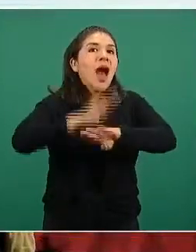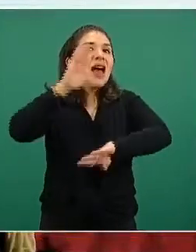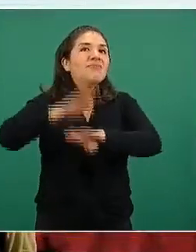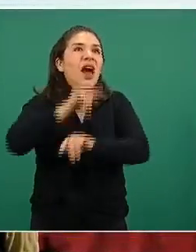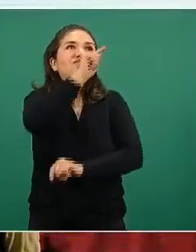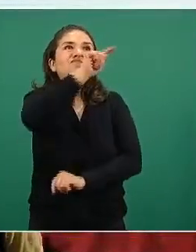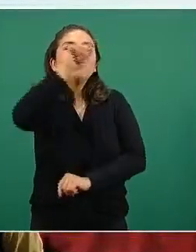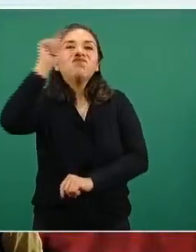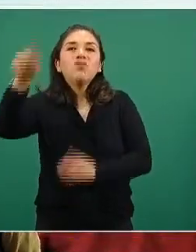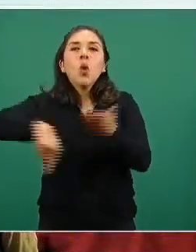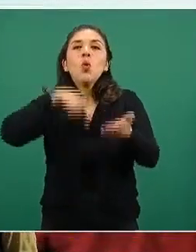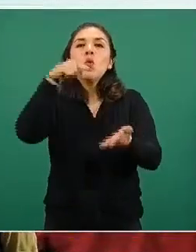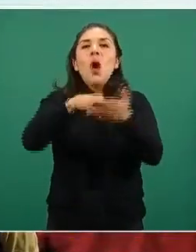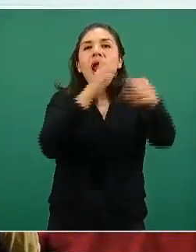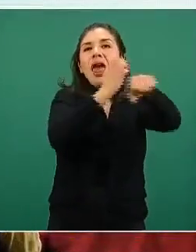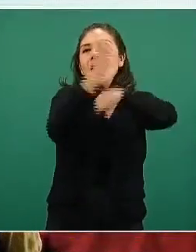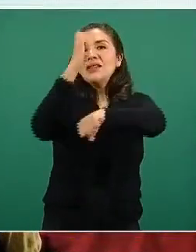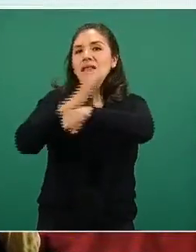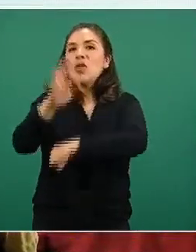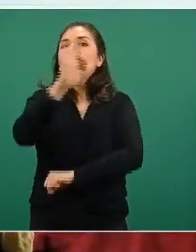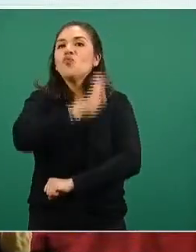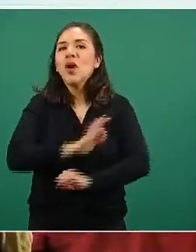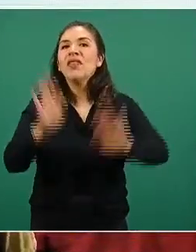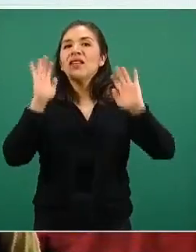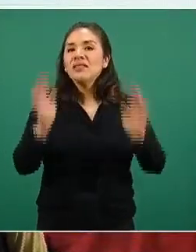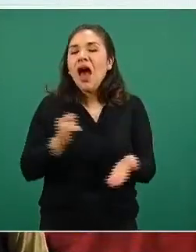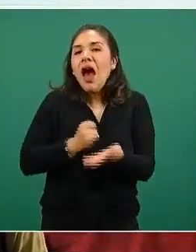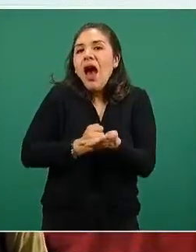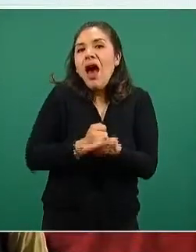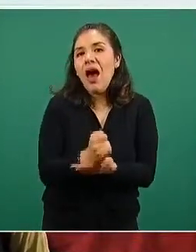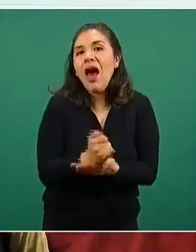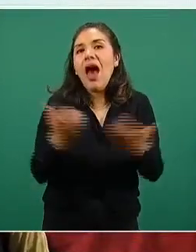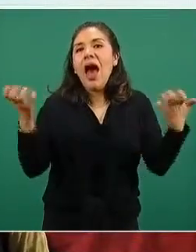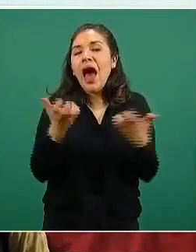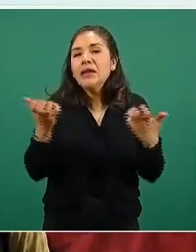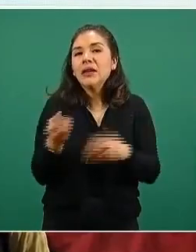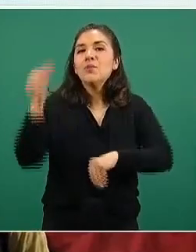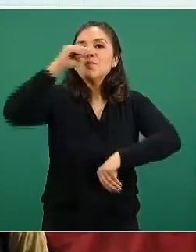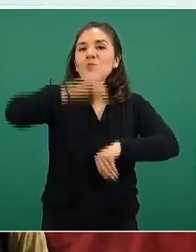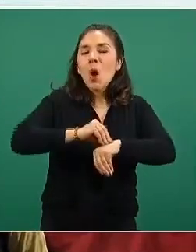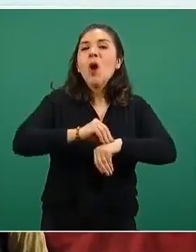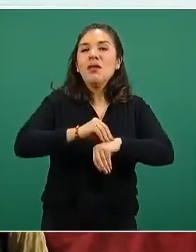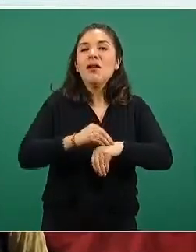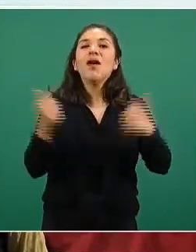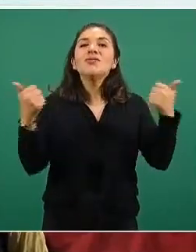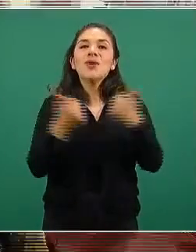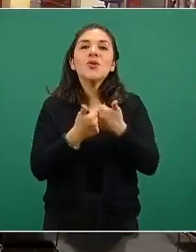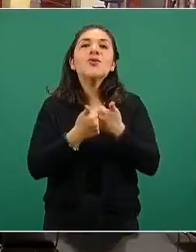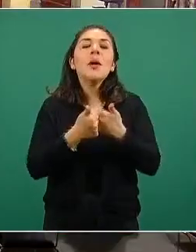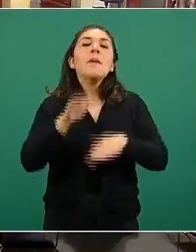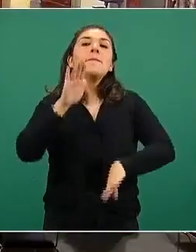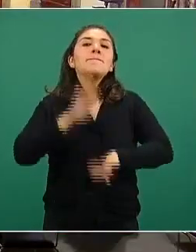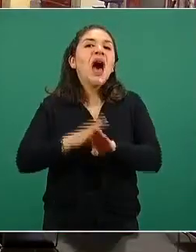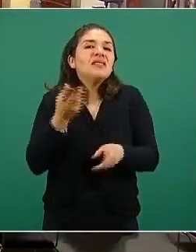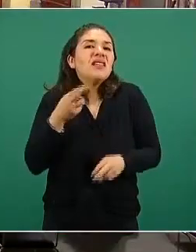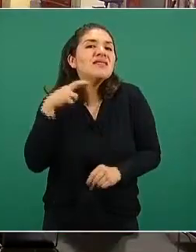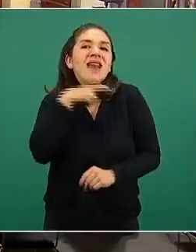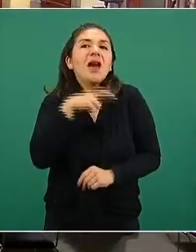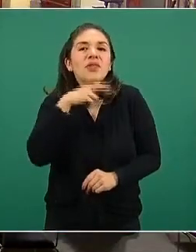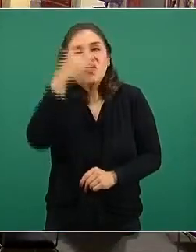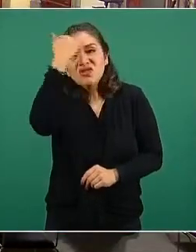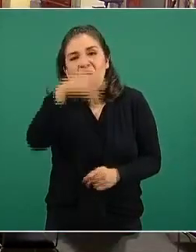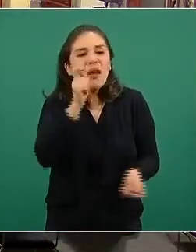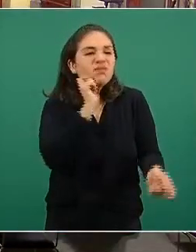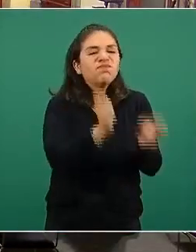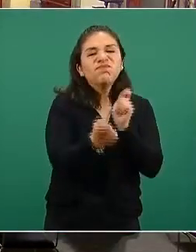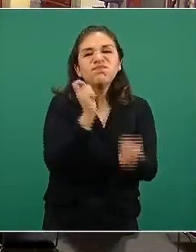puntos de vacunación, pues bueno, pueda ser lógicamente mucho más eficiente en relación